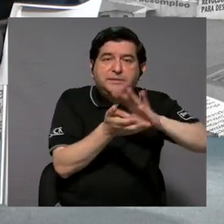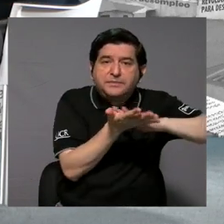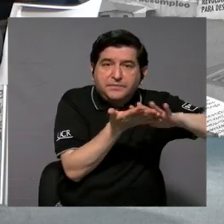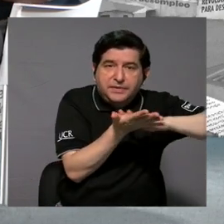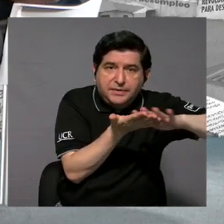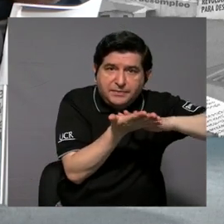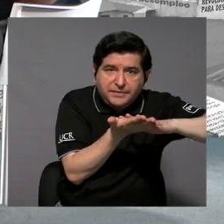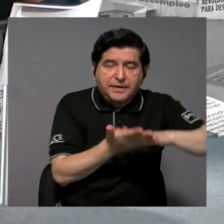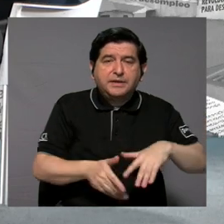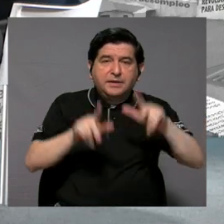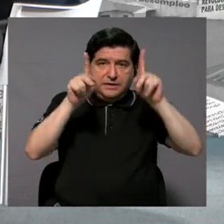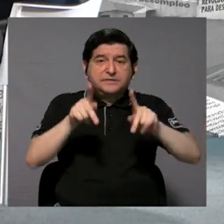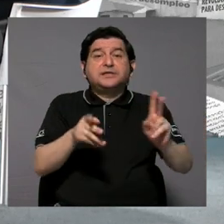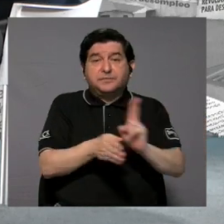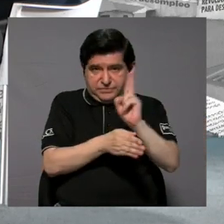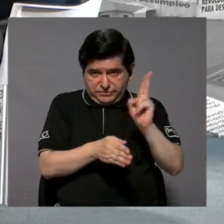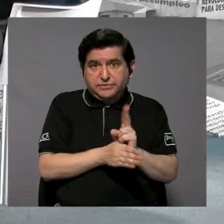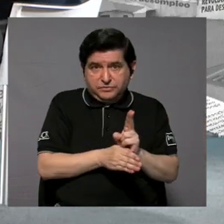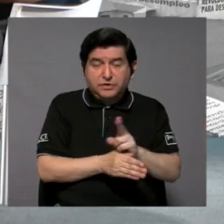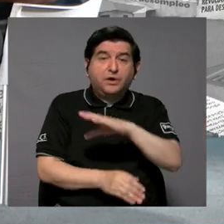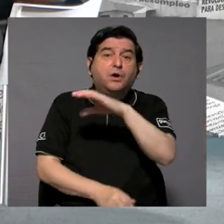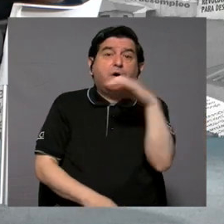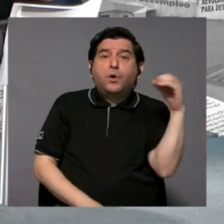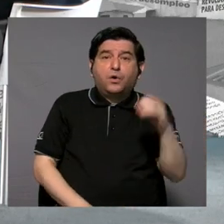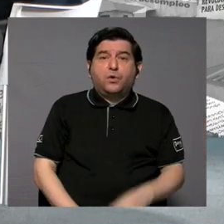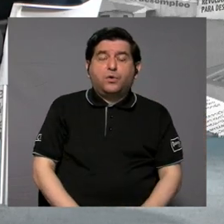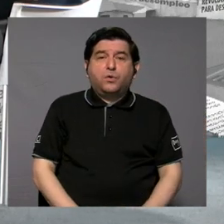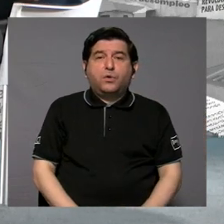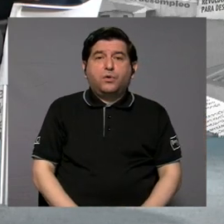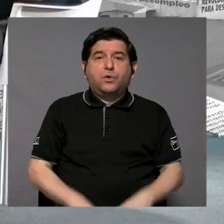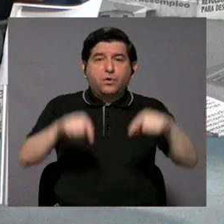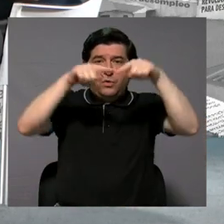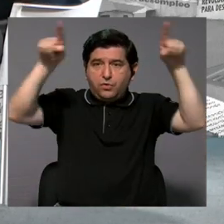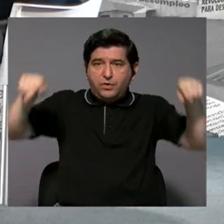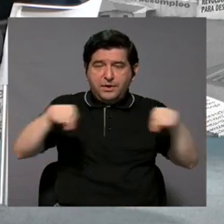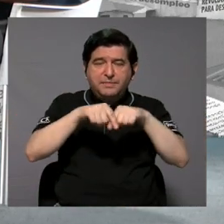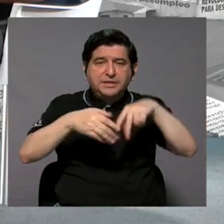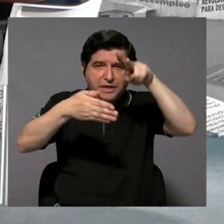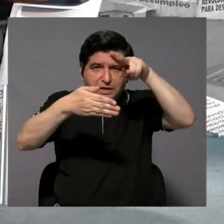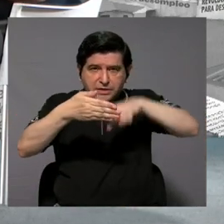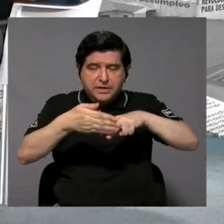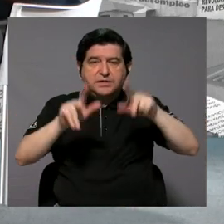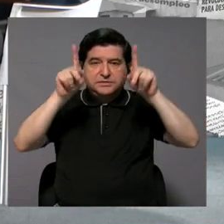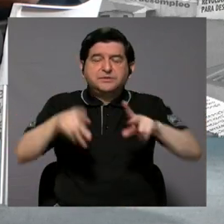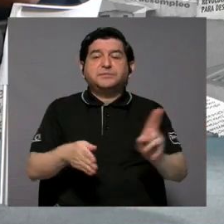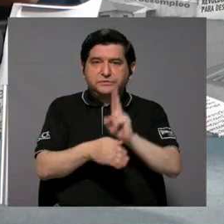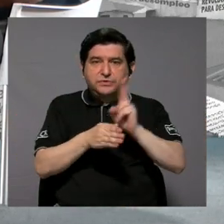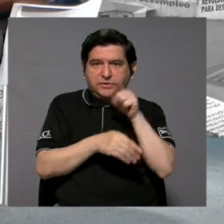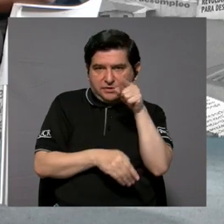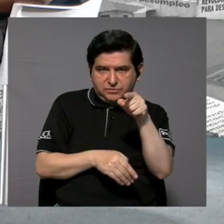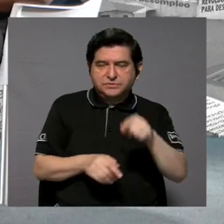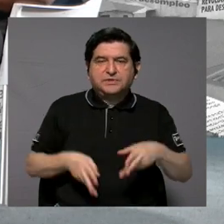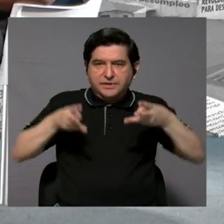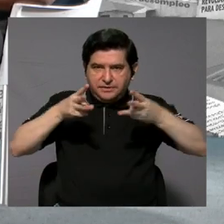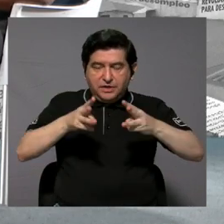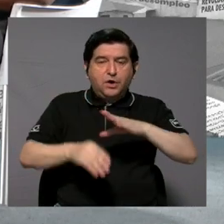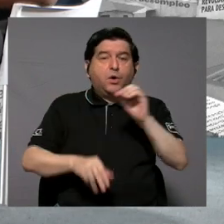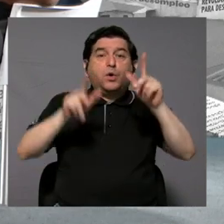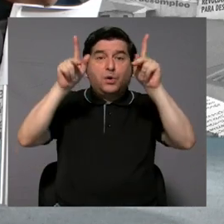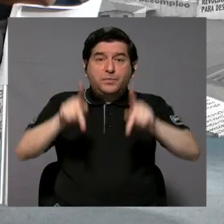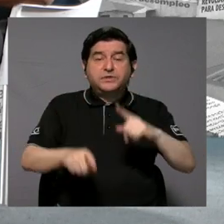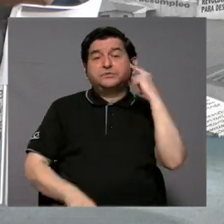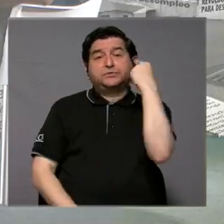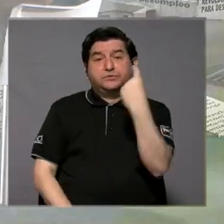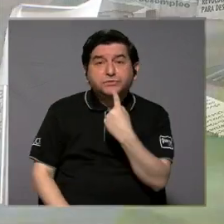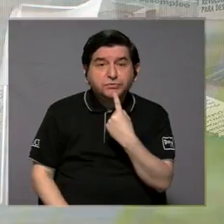por ejemplo, en braille, si la persona es usuaria en braille, o en lector de pantalla, si la persona es usuaria de lector de pantalla, o bien,